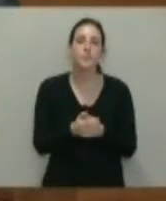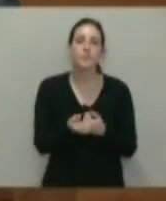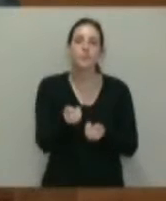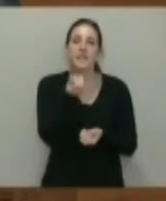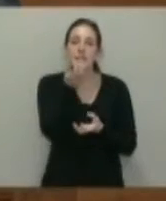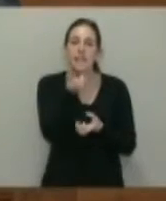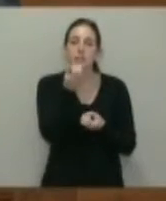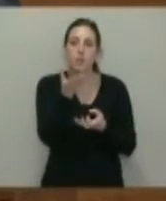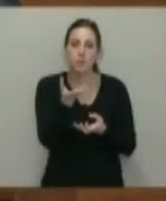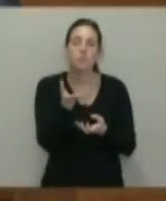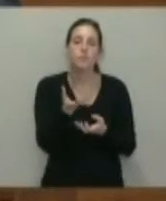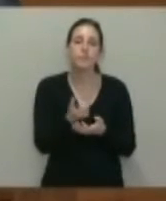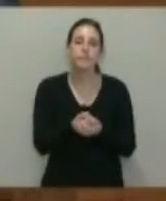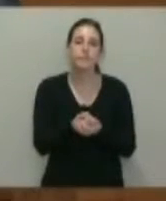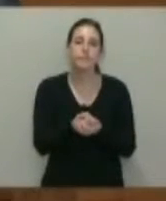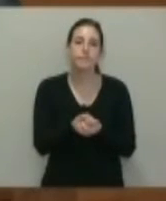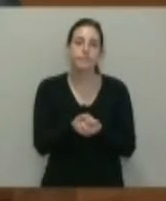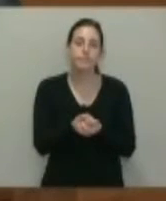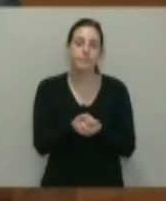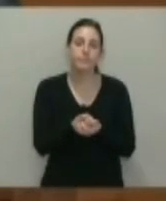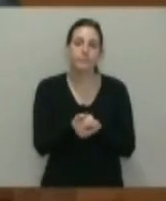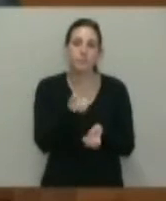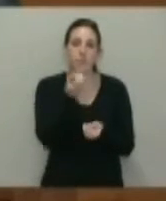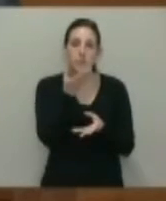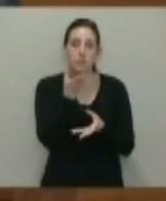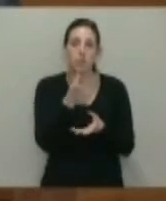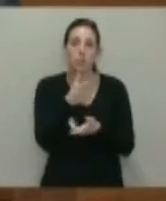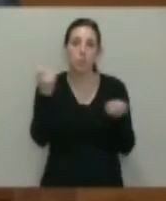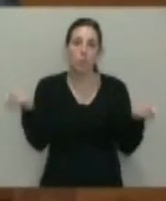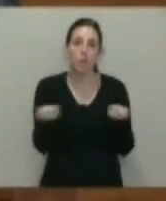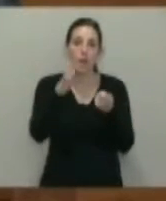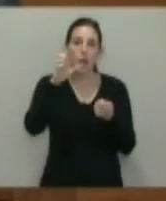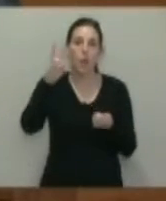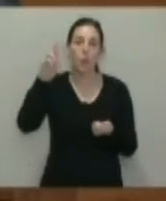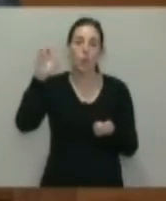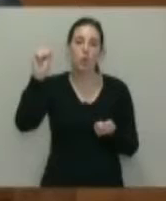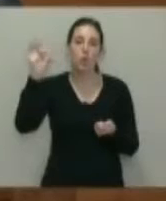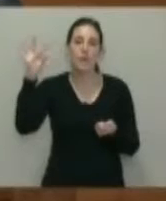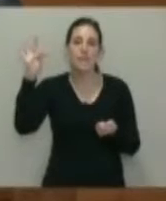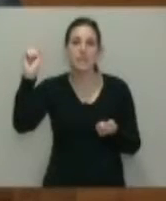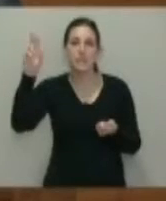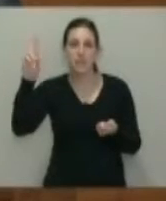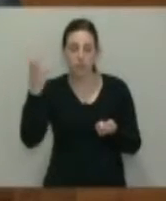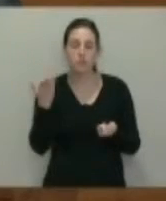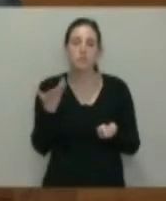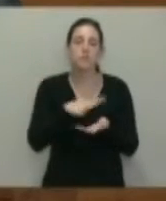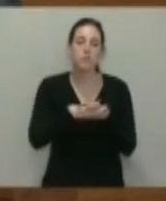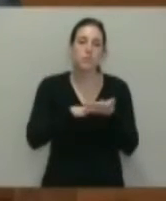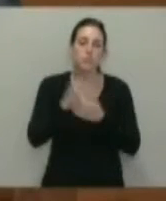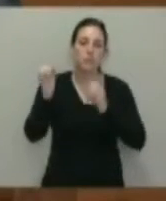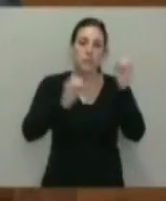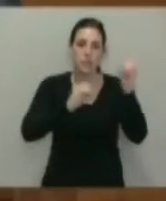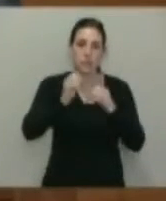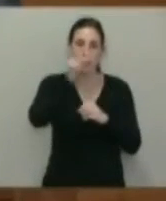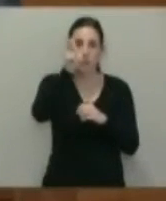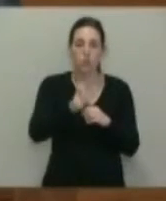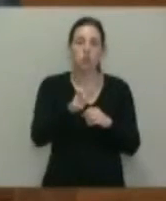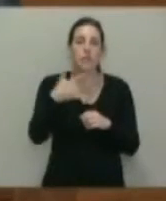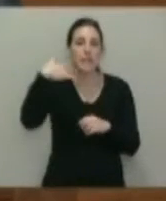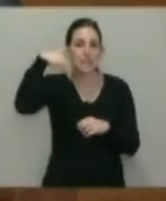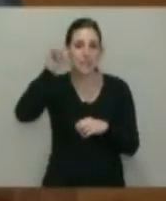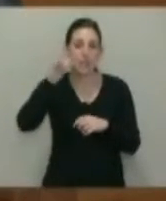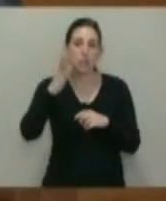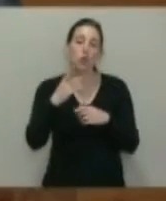un dato que es el que publica Eurostat y que hace referencia a la tasa de personas en riesgo de exclusión social.